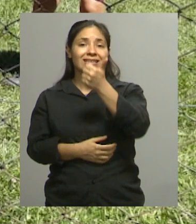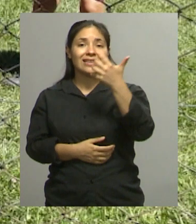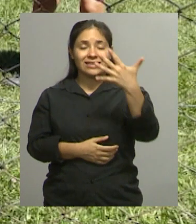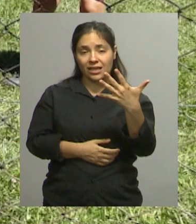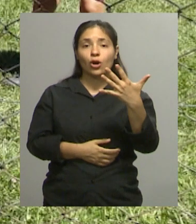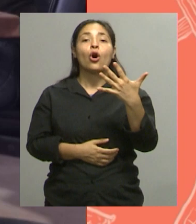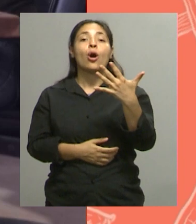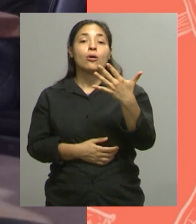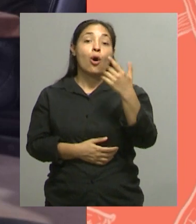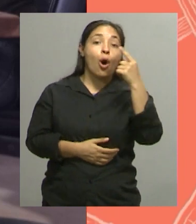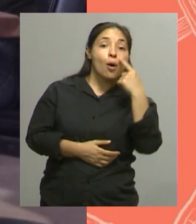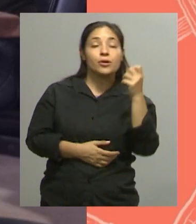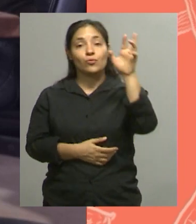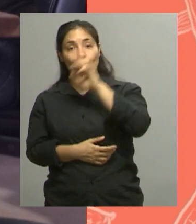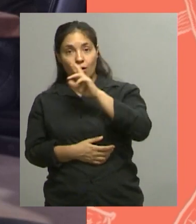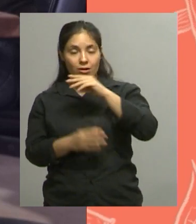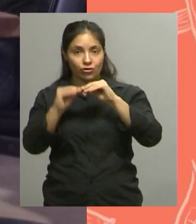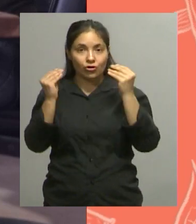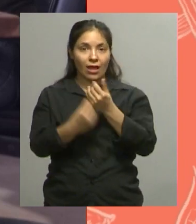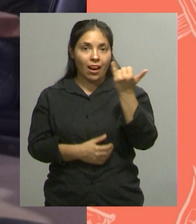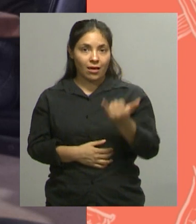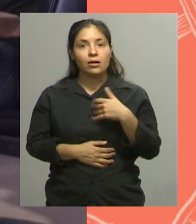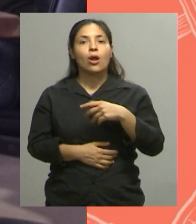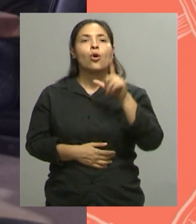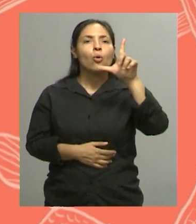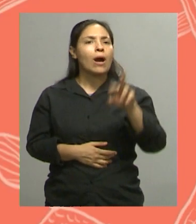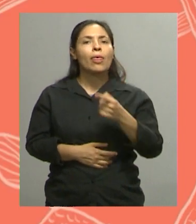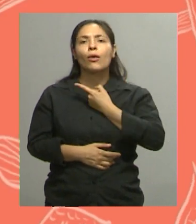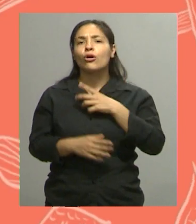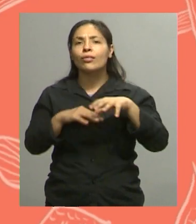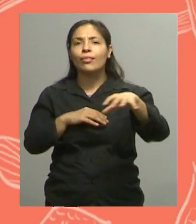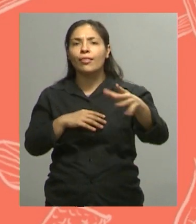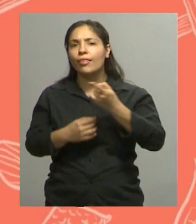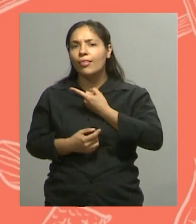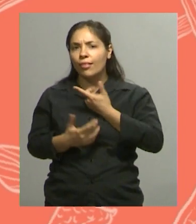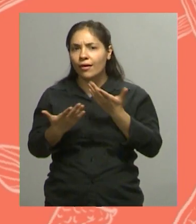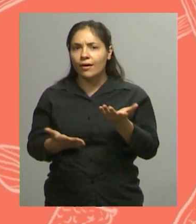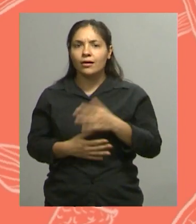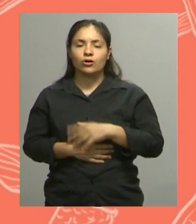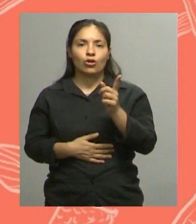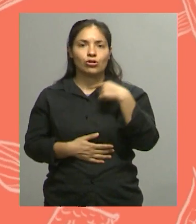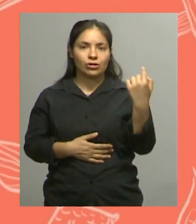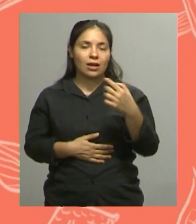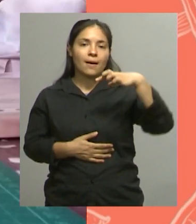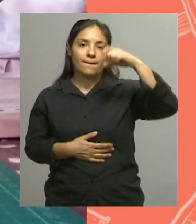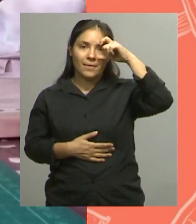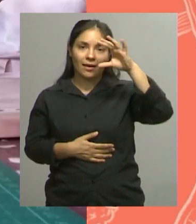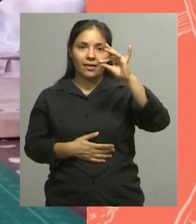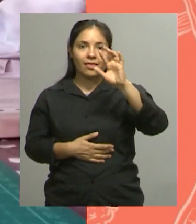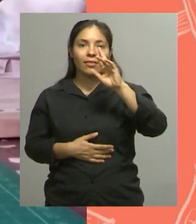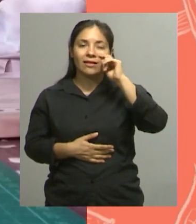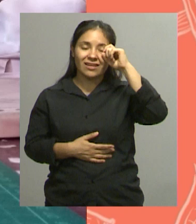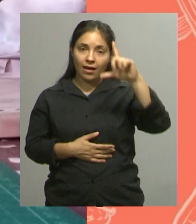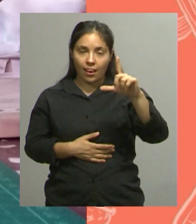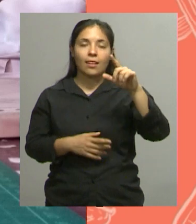varones y mujeres ¿En qué zona de Luján están ustedes? Nosotros estamos en Pedriel Pero tenemos chicos de